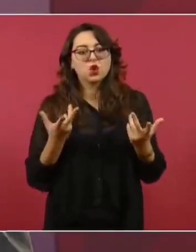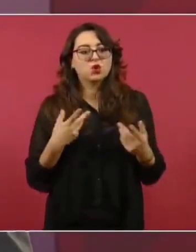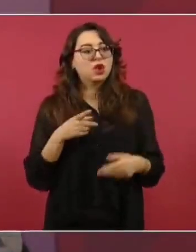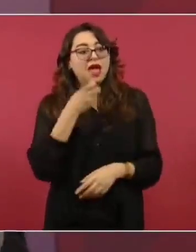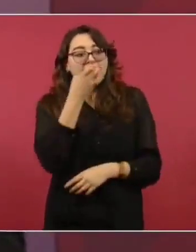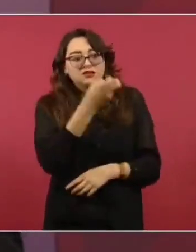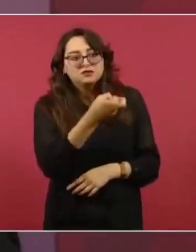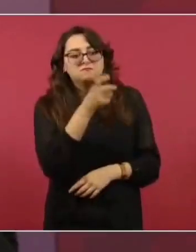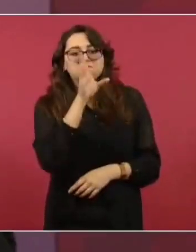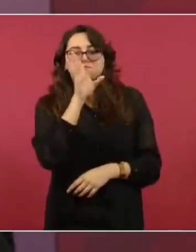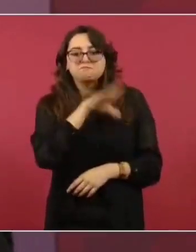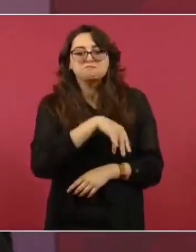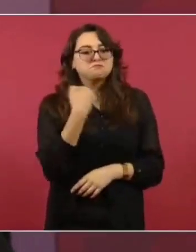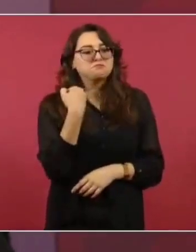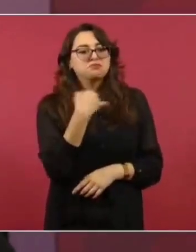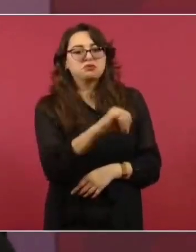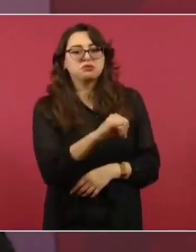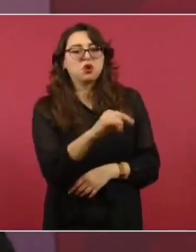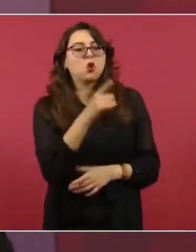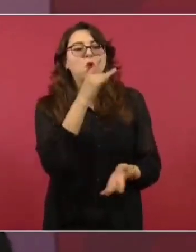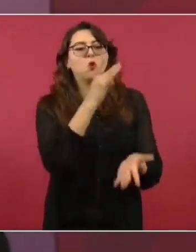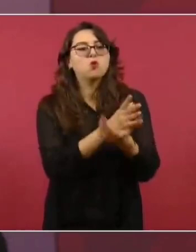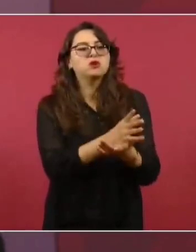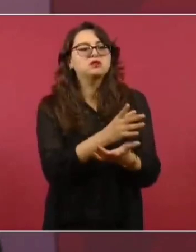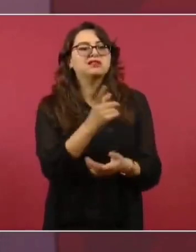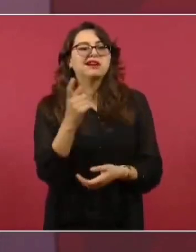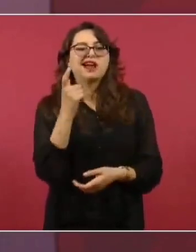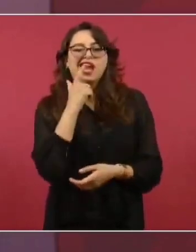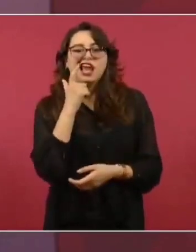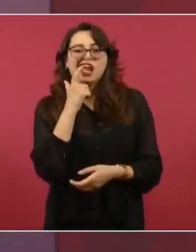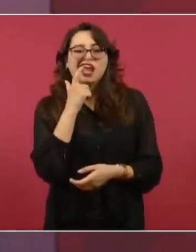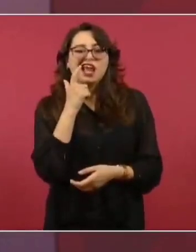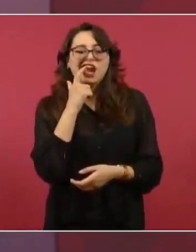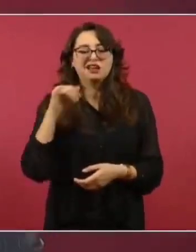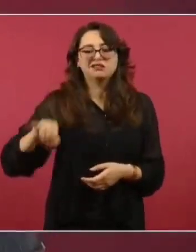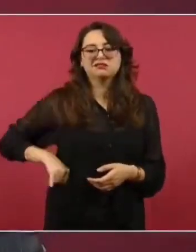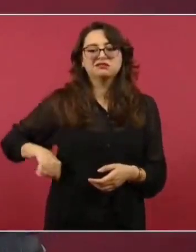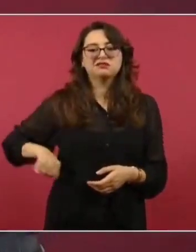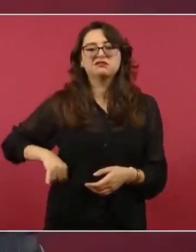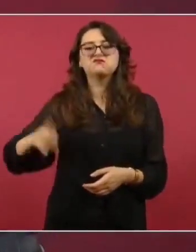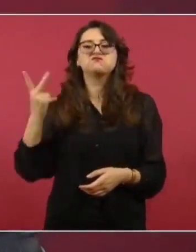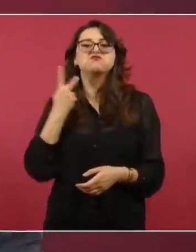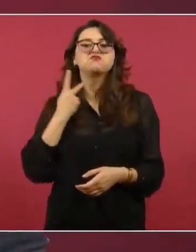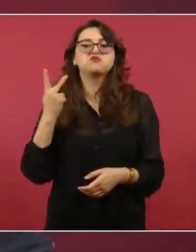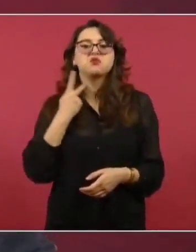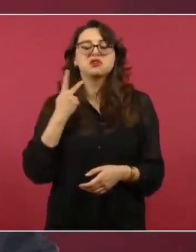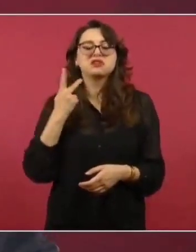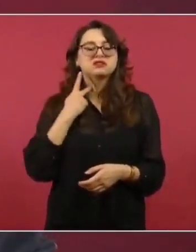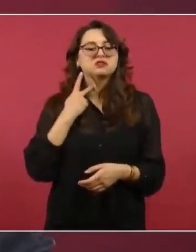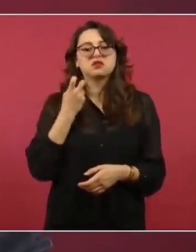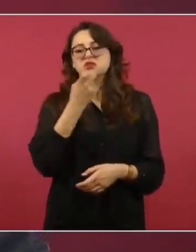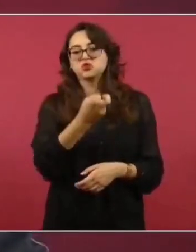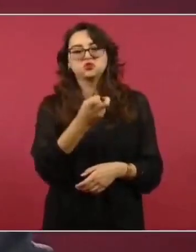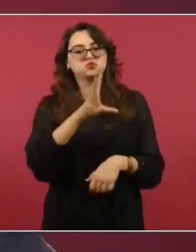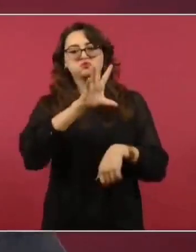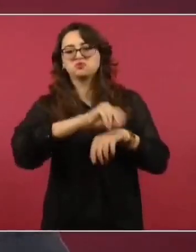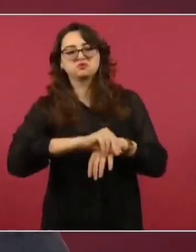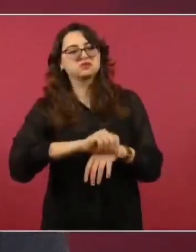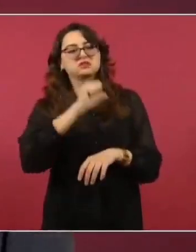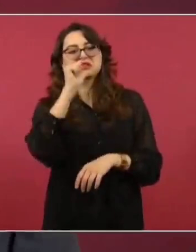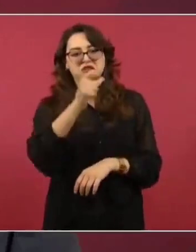posición interesada por el proceso político en contra de México y no se lo vamos a permitir, por eso no nos quedamos callados.